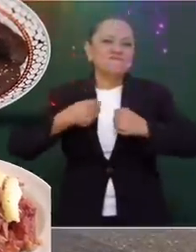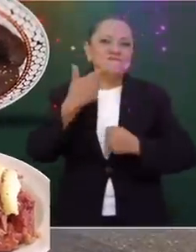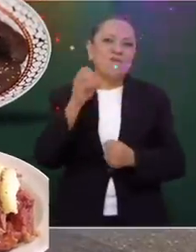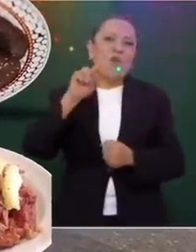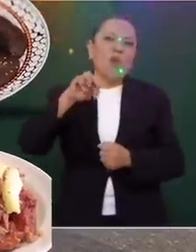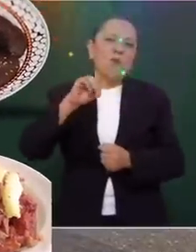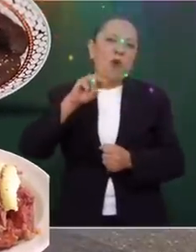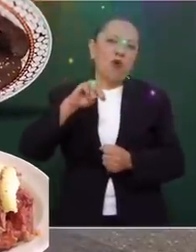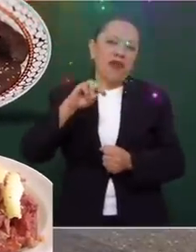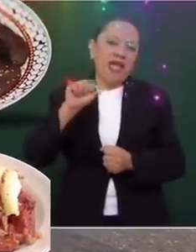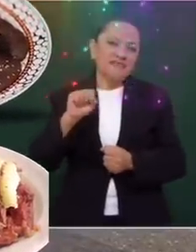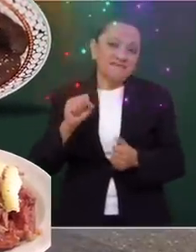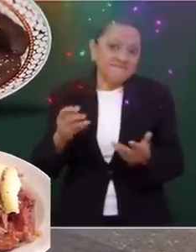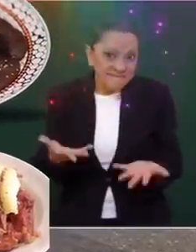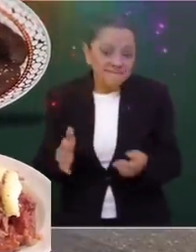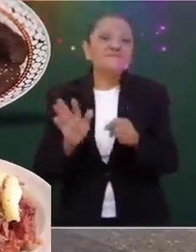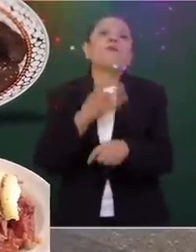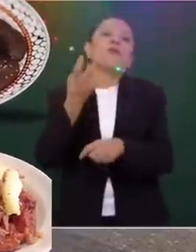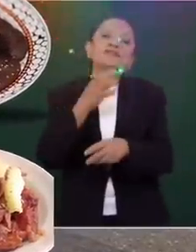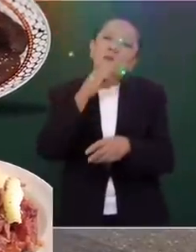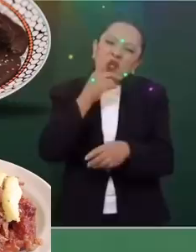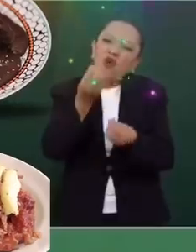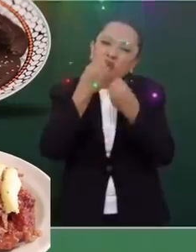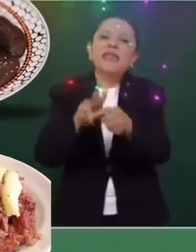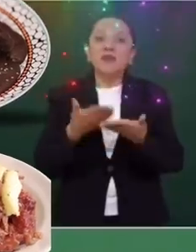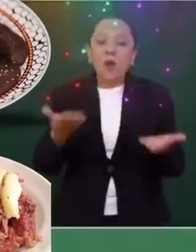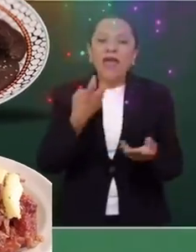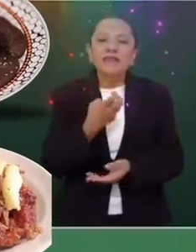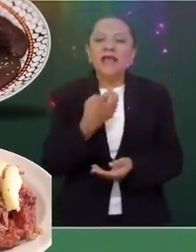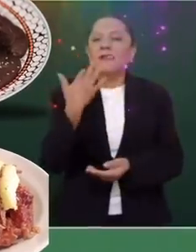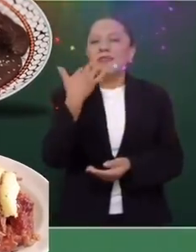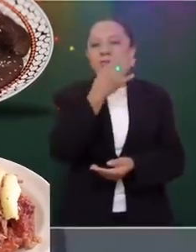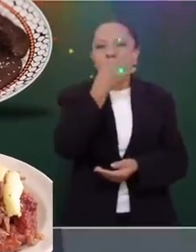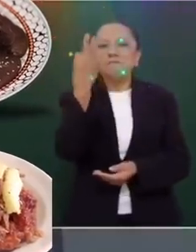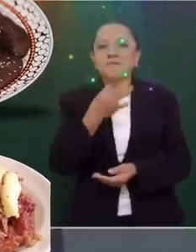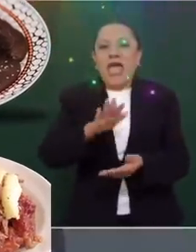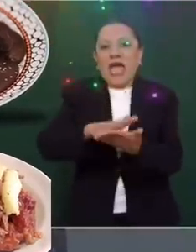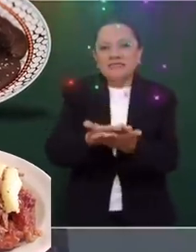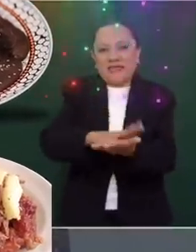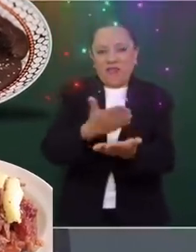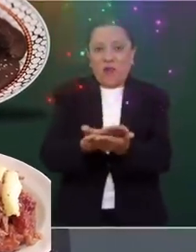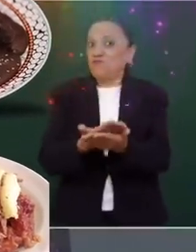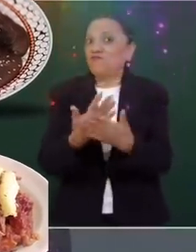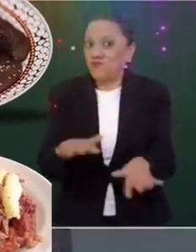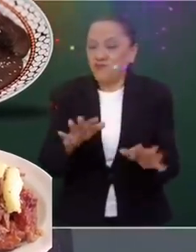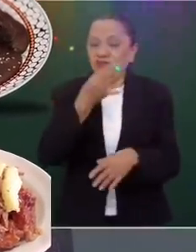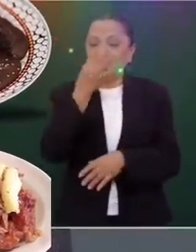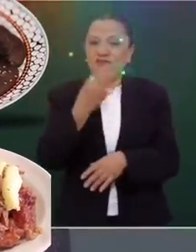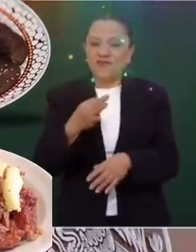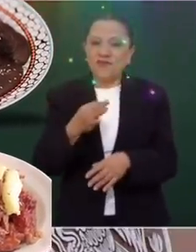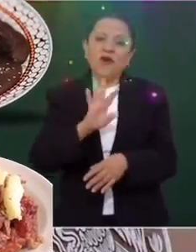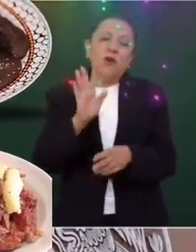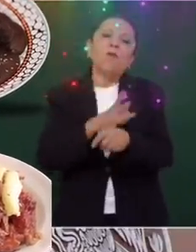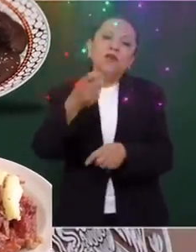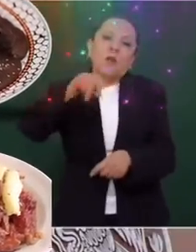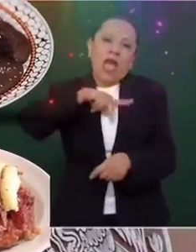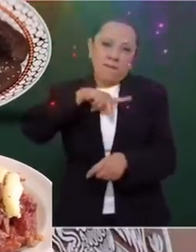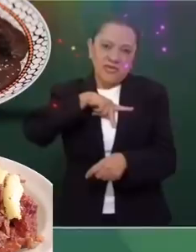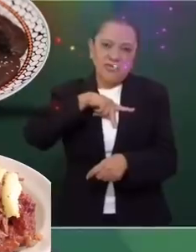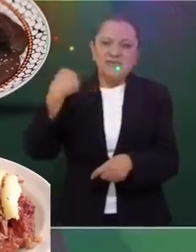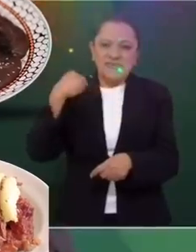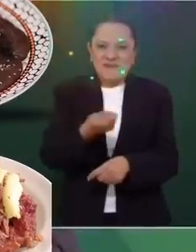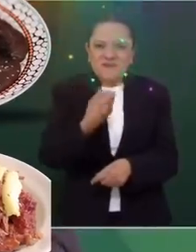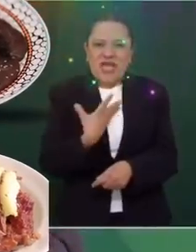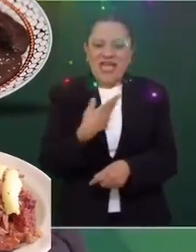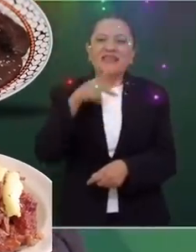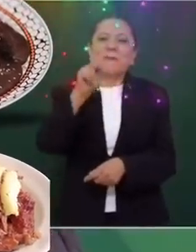Entonces hay que procurar comer lo más natural posible. El peje lagarto asado. De a me llaman peje, pero no soy lagarto,